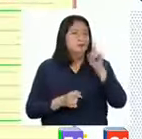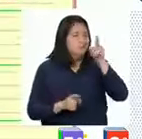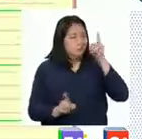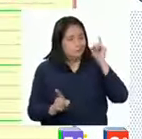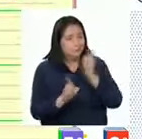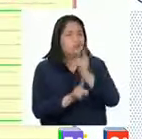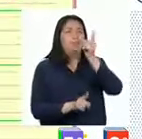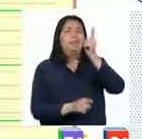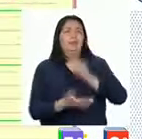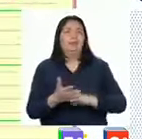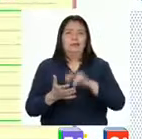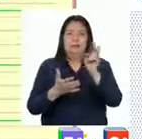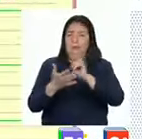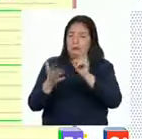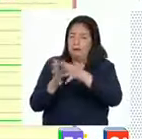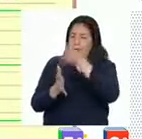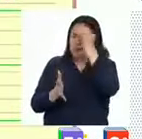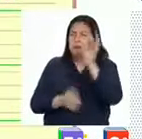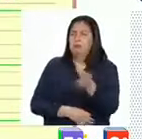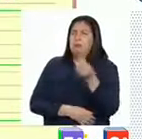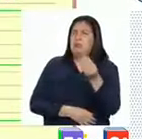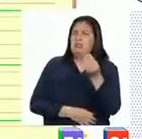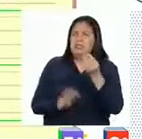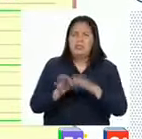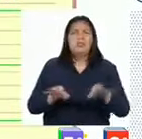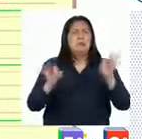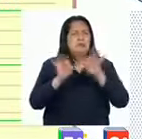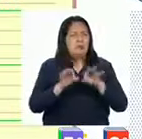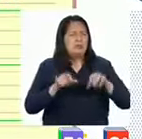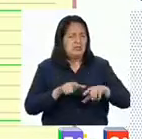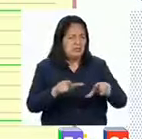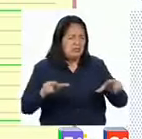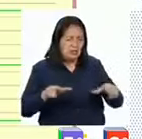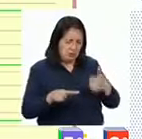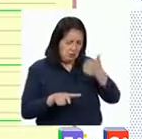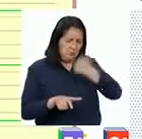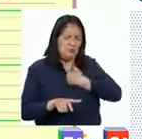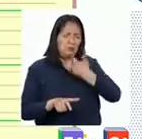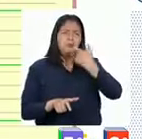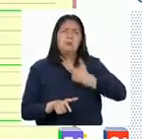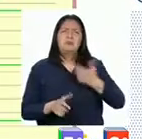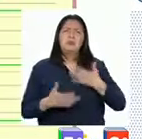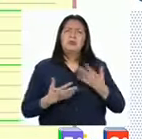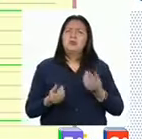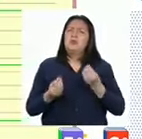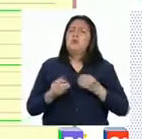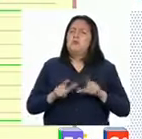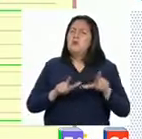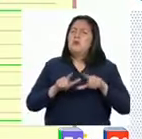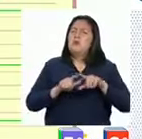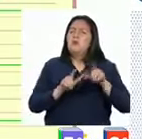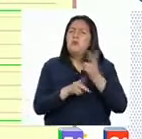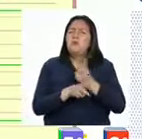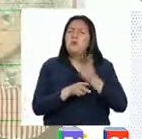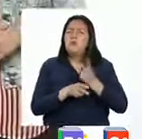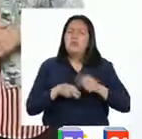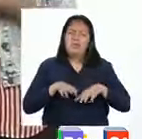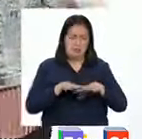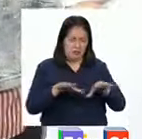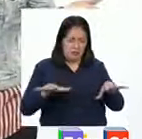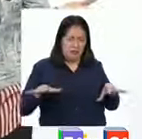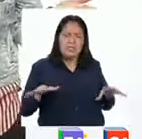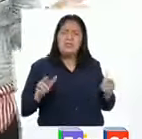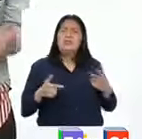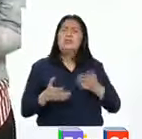¡Exacto! Leer para aprender por qué es importante el espacio personal y cómo podemos cuidar nuestro espacio y respetar el de los otros.